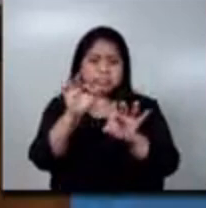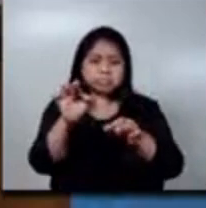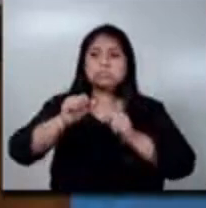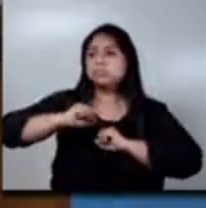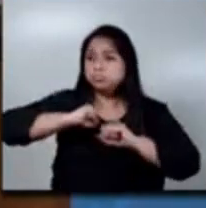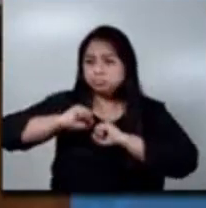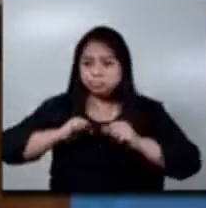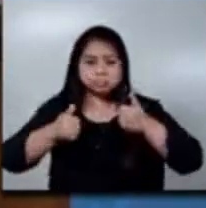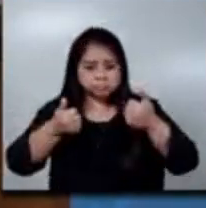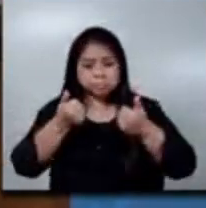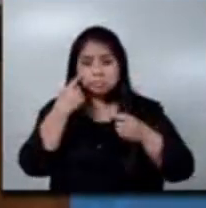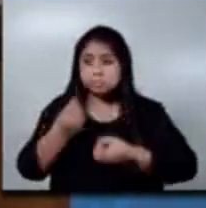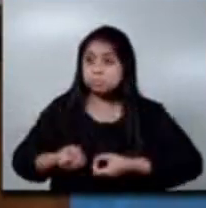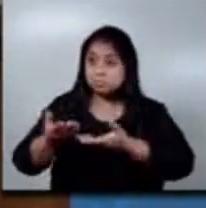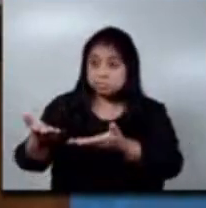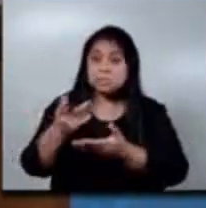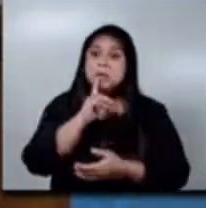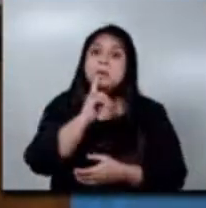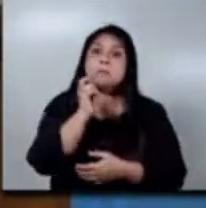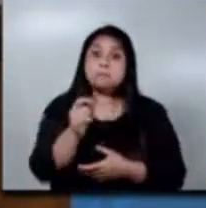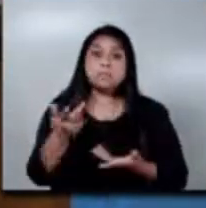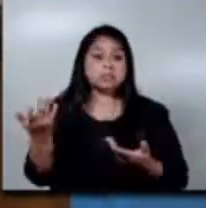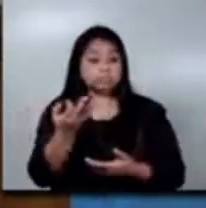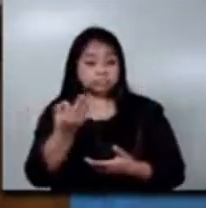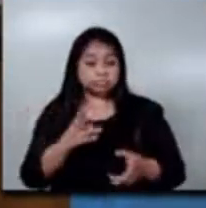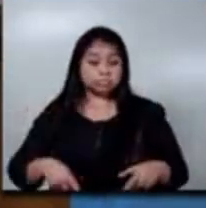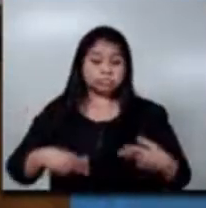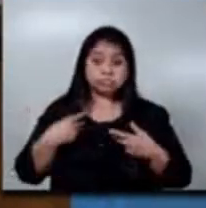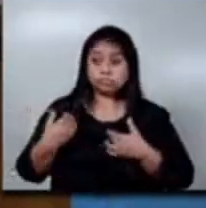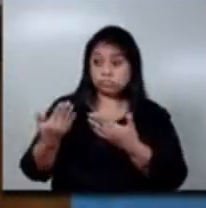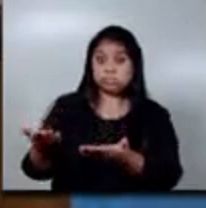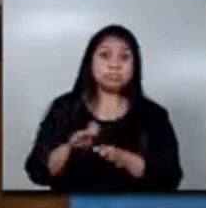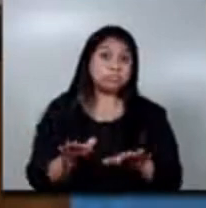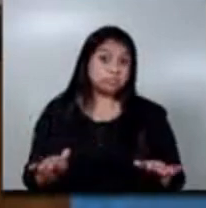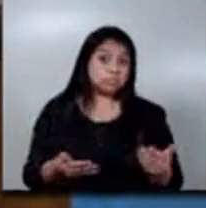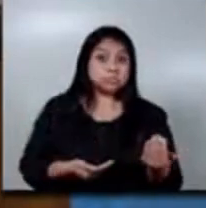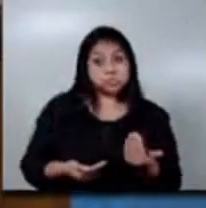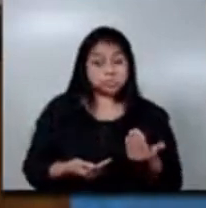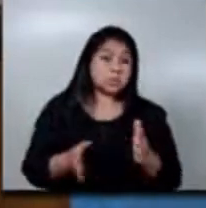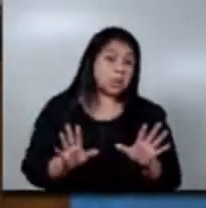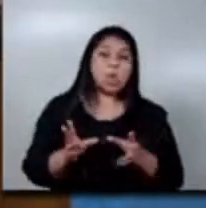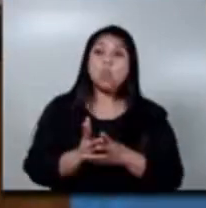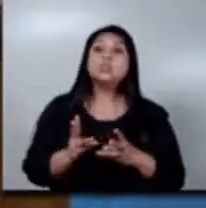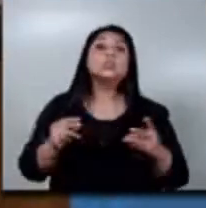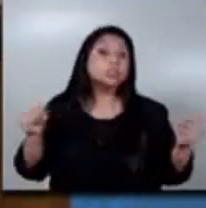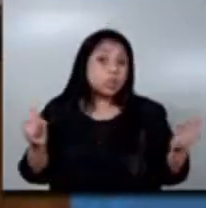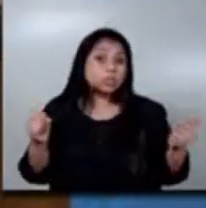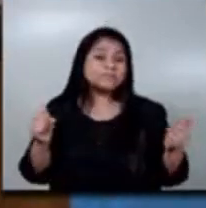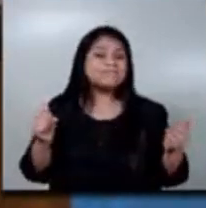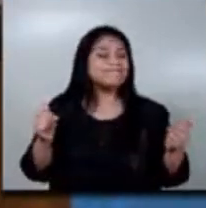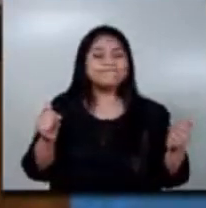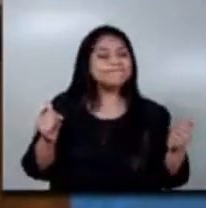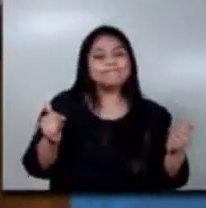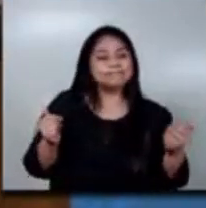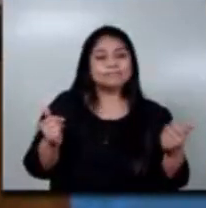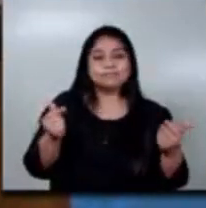se le puede proveer una mejor calidad de vida. No le podemos decir que se va a resolver porque esto